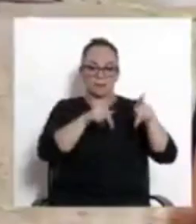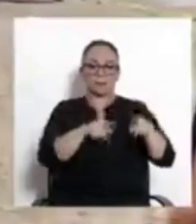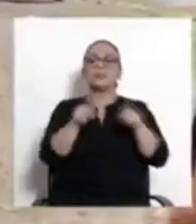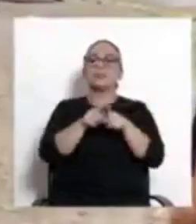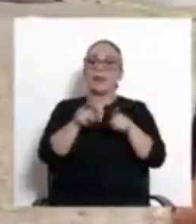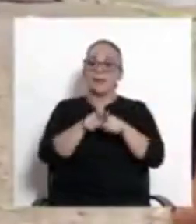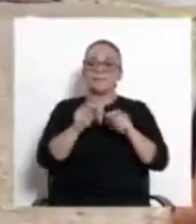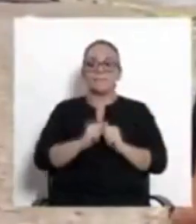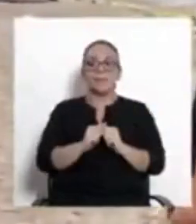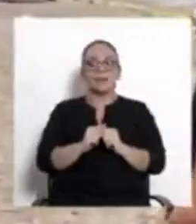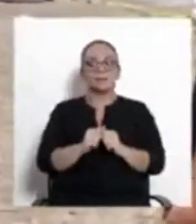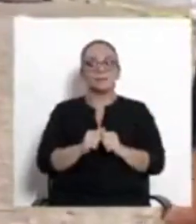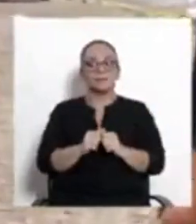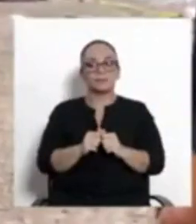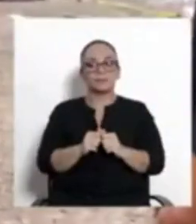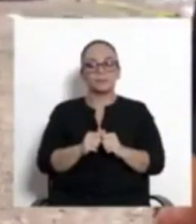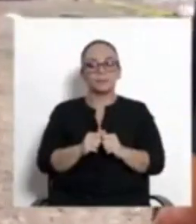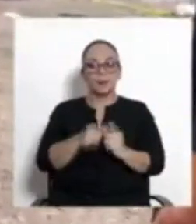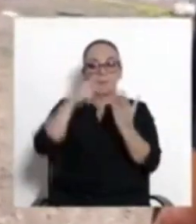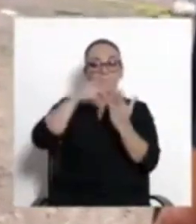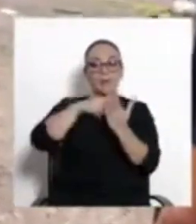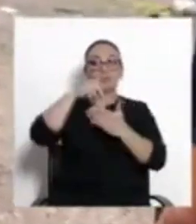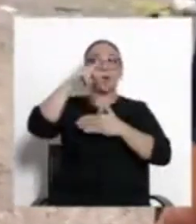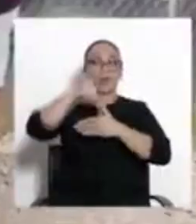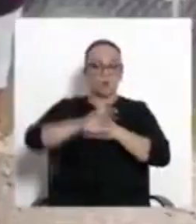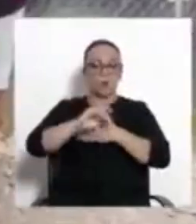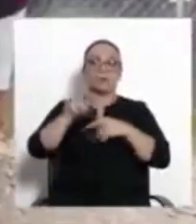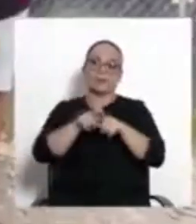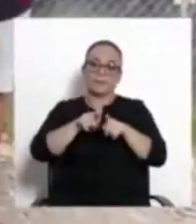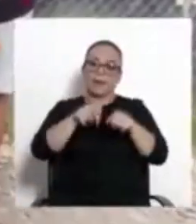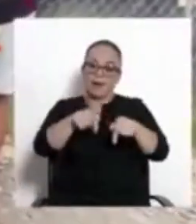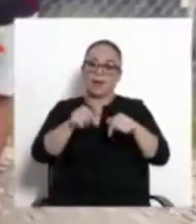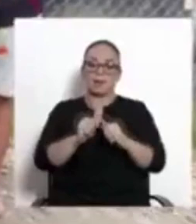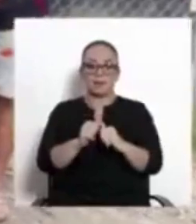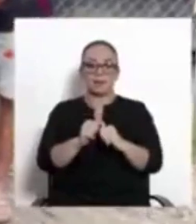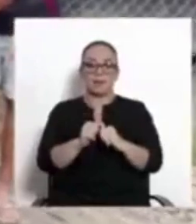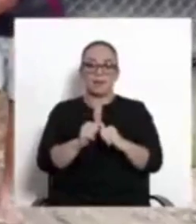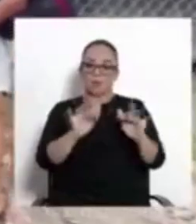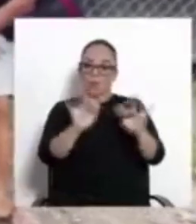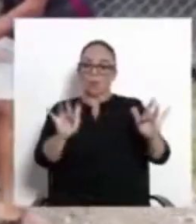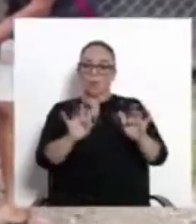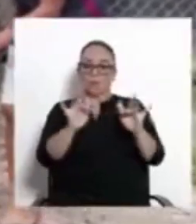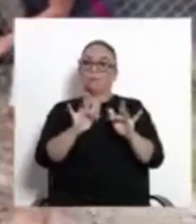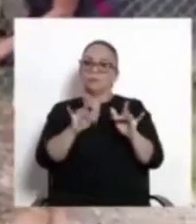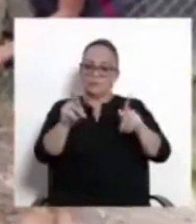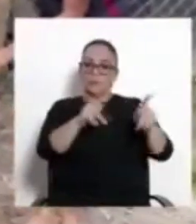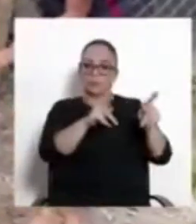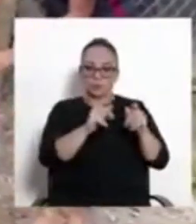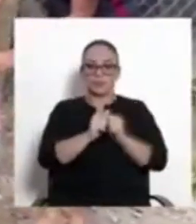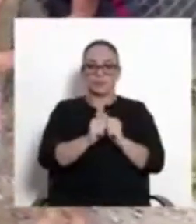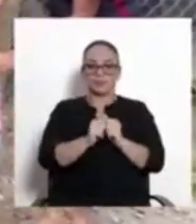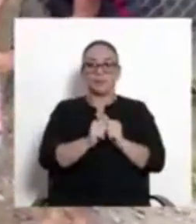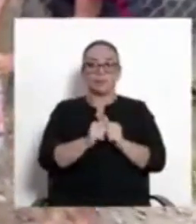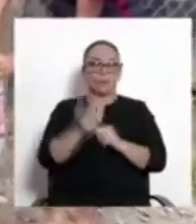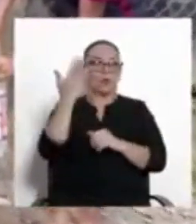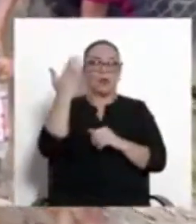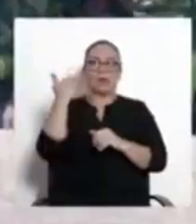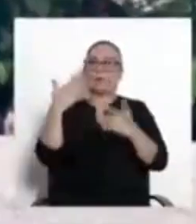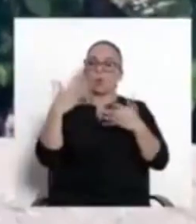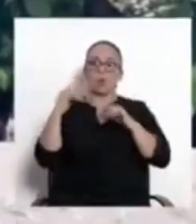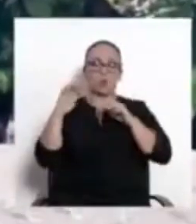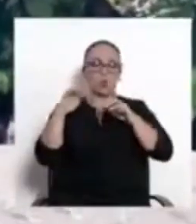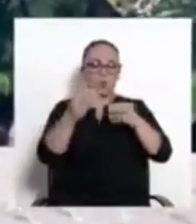descongestionando el punto de paso canoas para que paso canoas vuelva a ser lo que en esencia era antes de este fenómeno